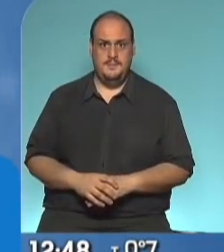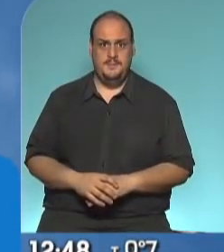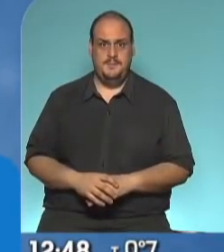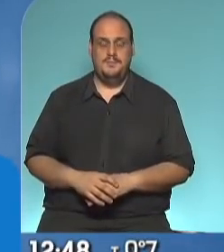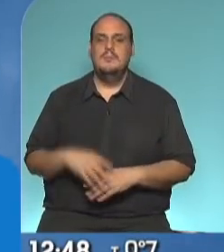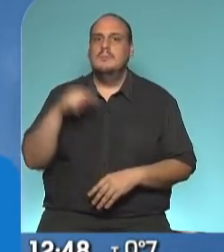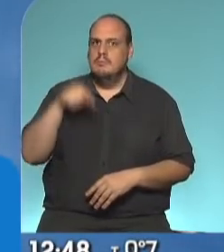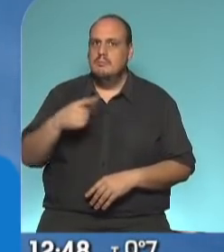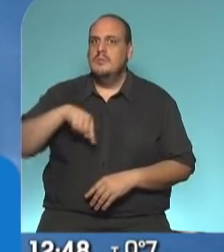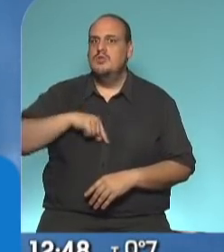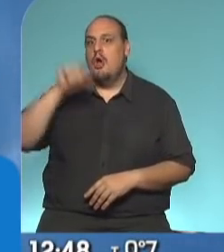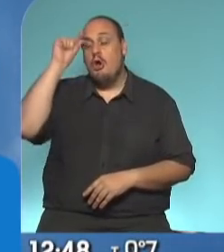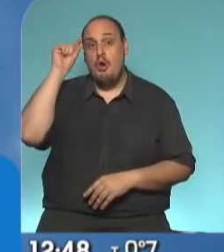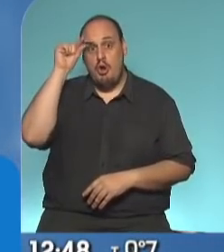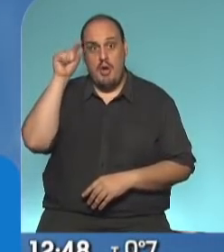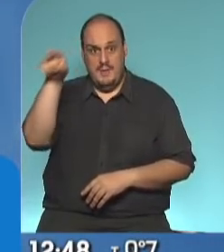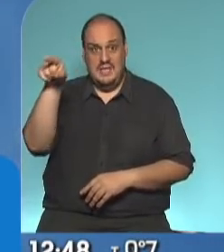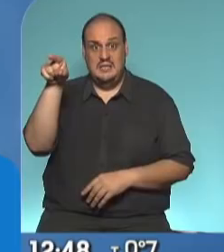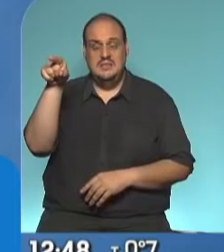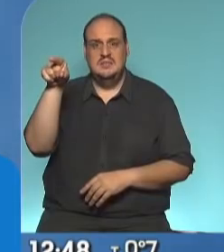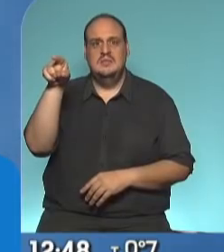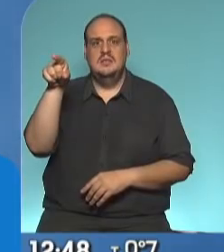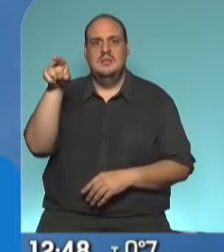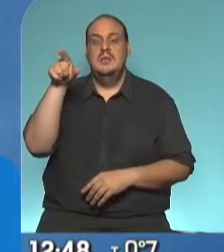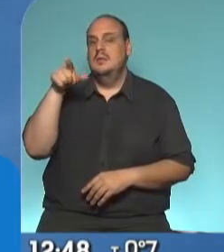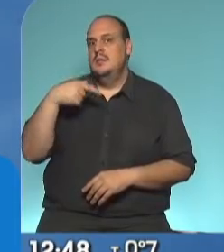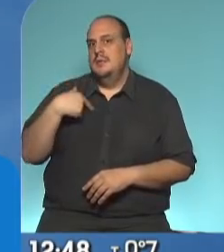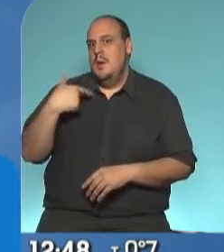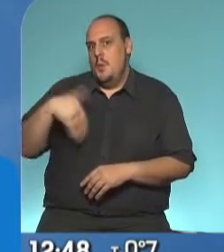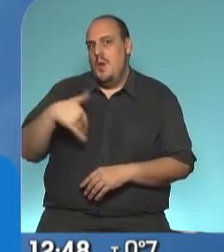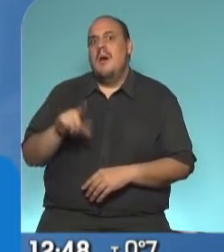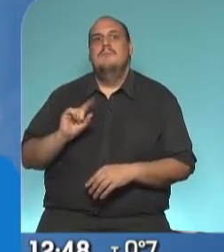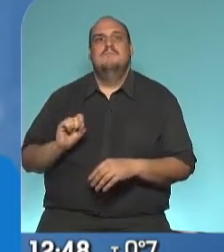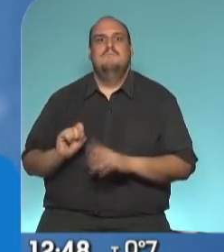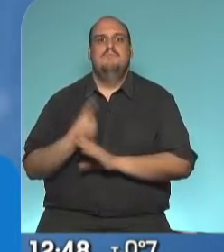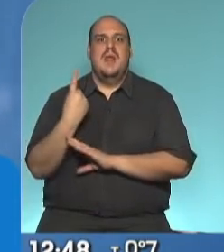Vamos a hacer, Coqui, en cuanto podamos, esa primera